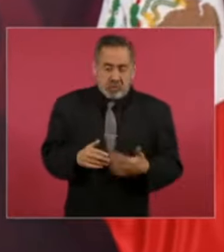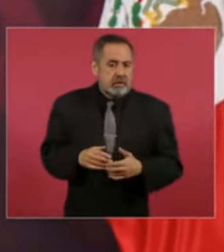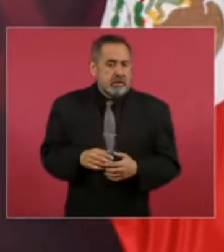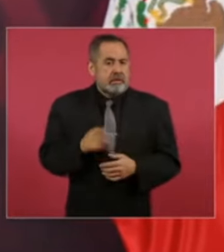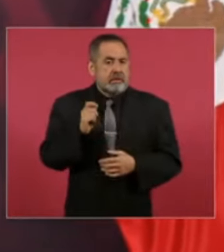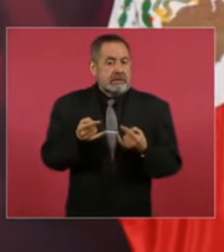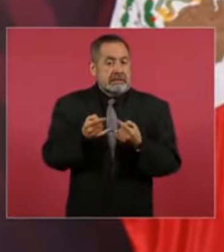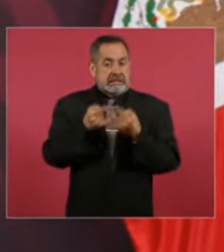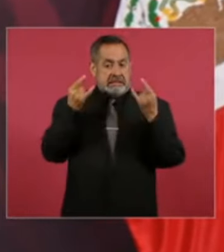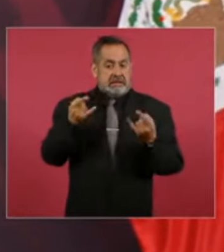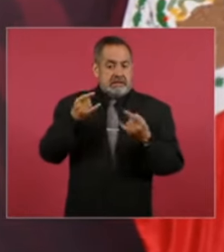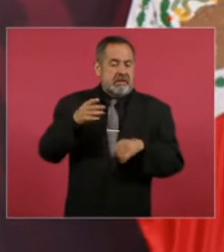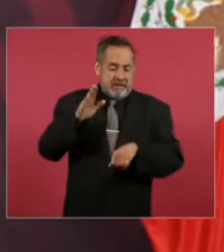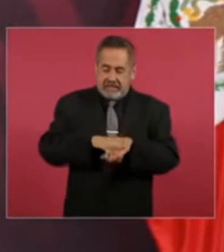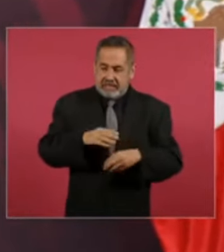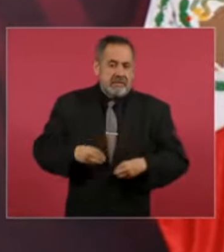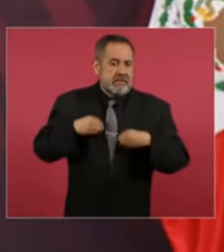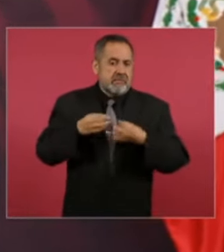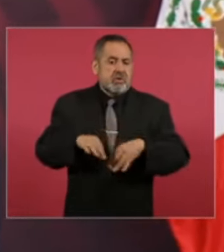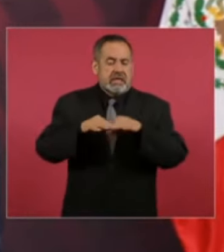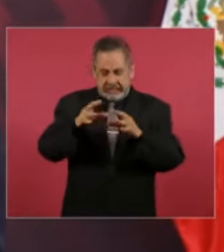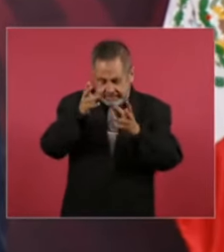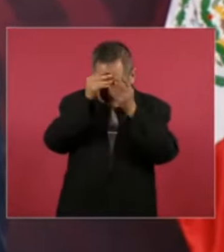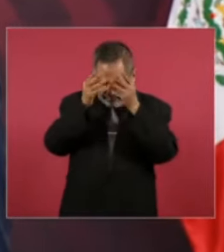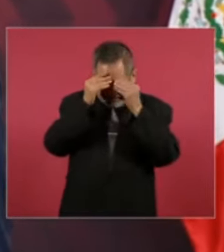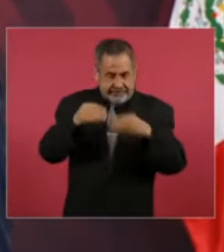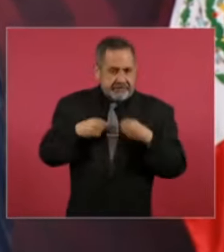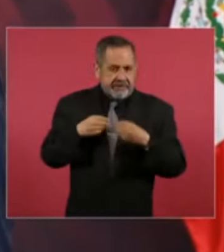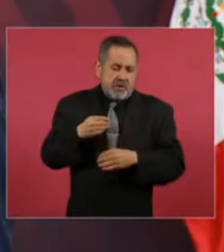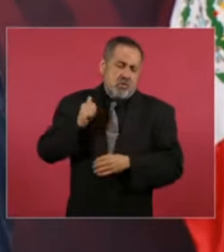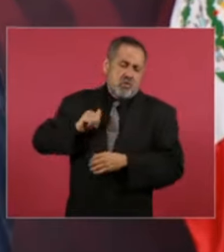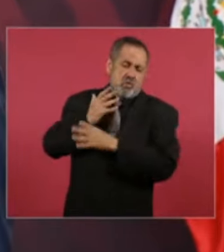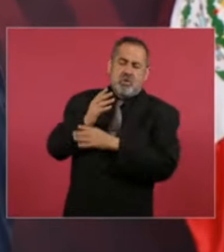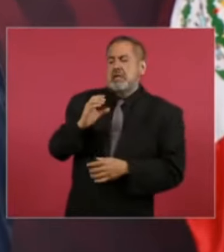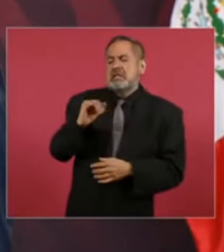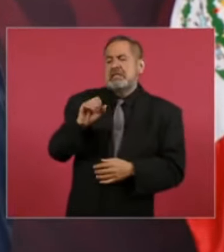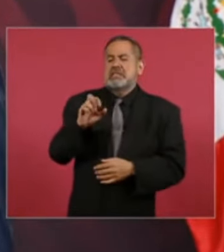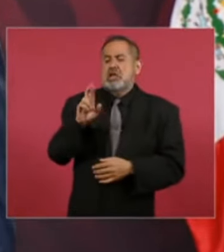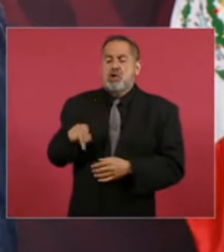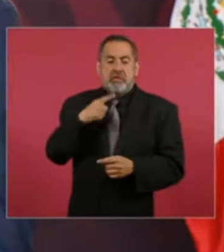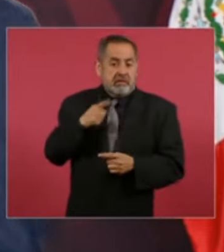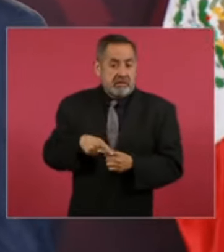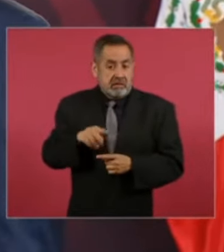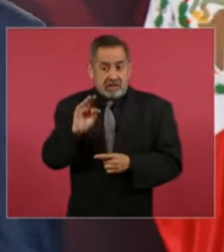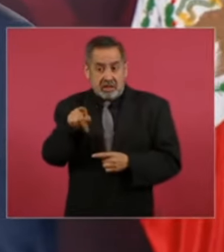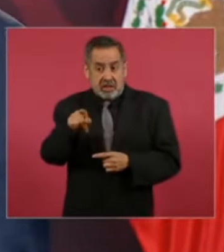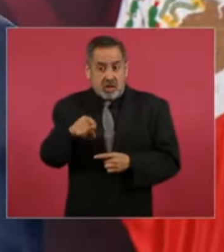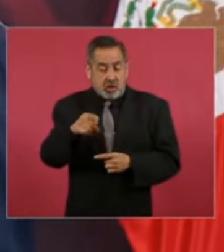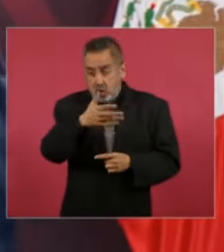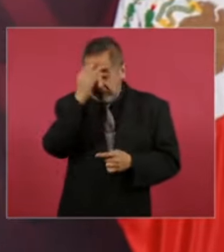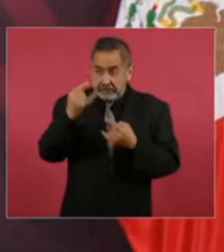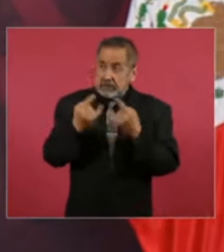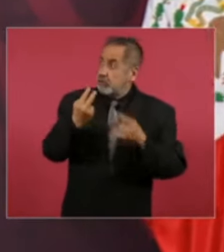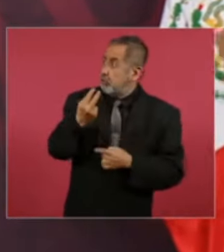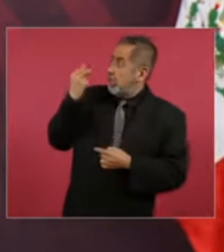es la maestra de la vida decía Cicerón y el que no sabe de dónde viene no va a saber hacia